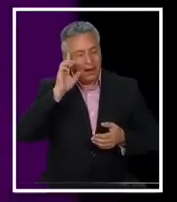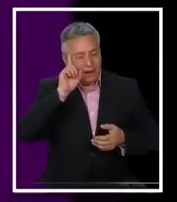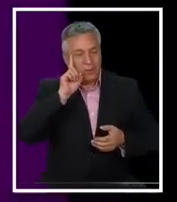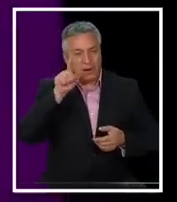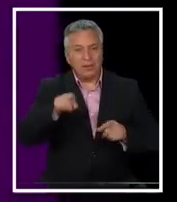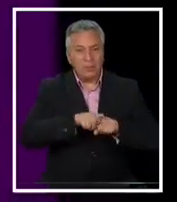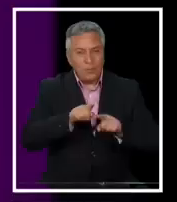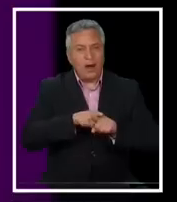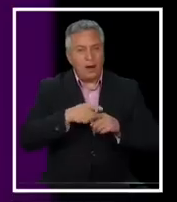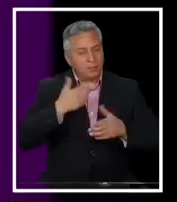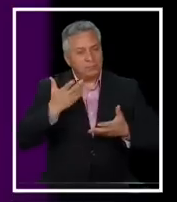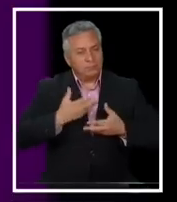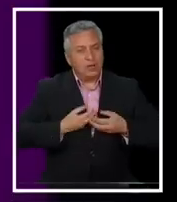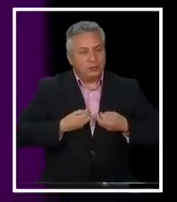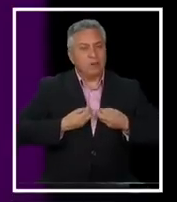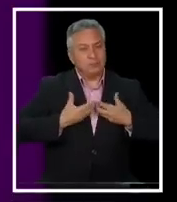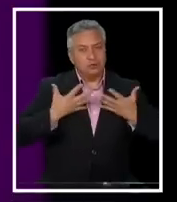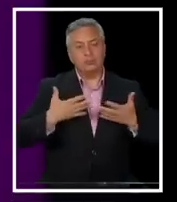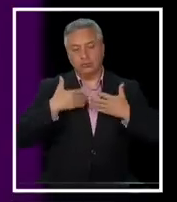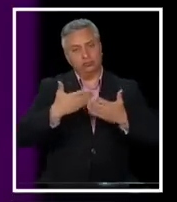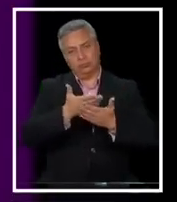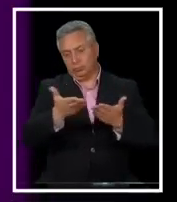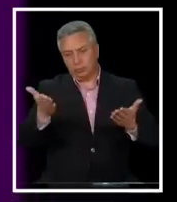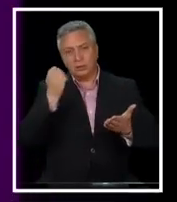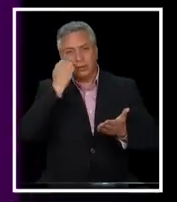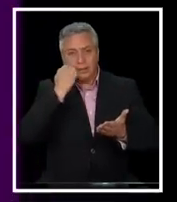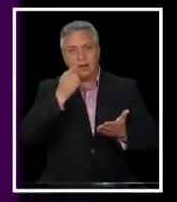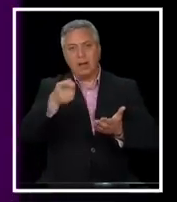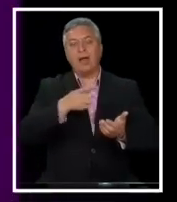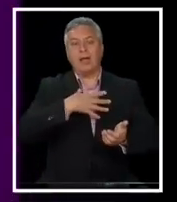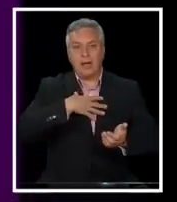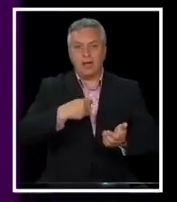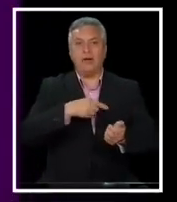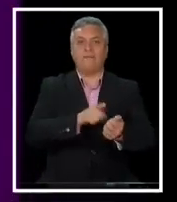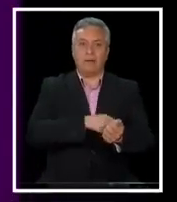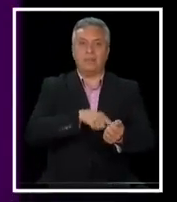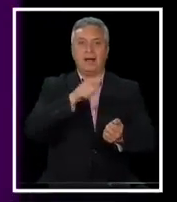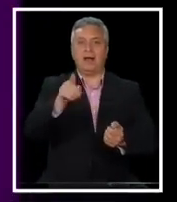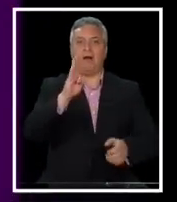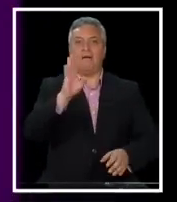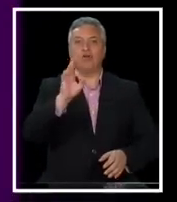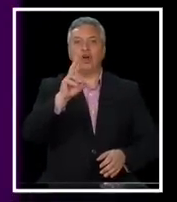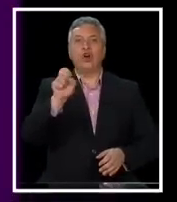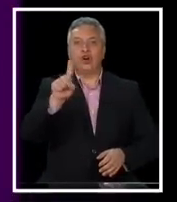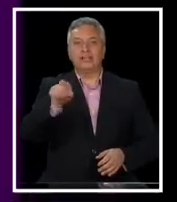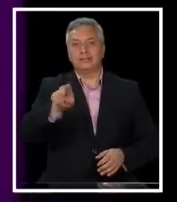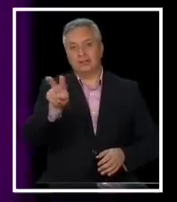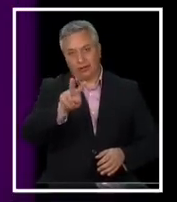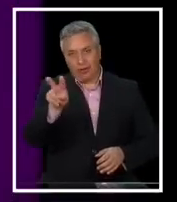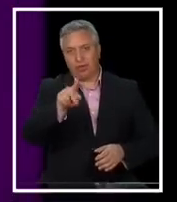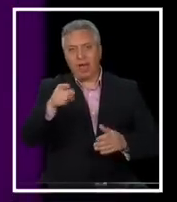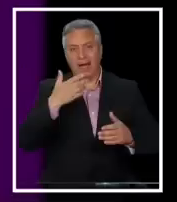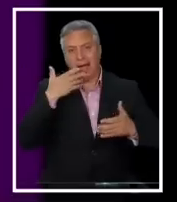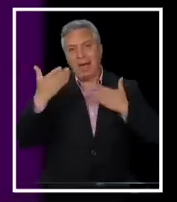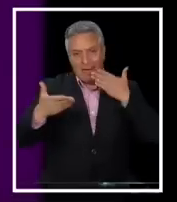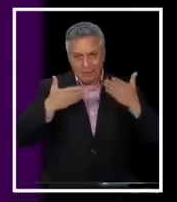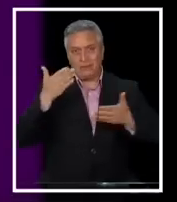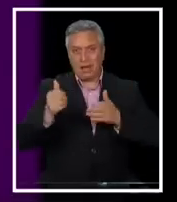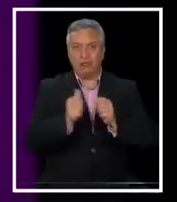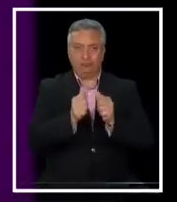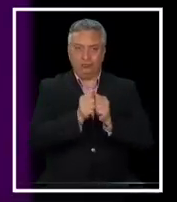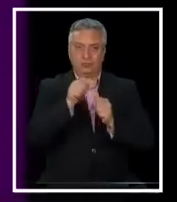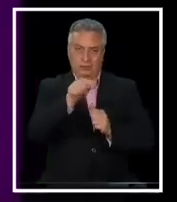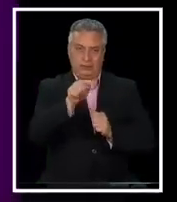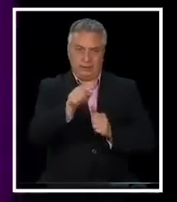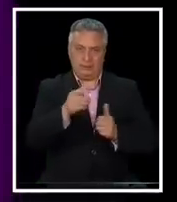emociones. Y obviamente todo mi cariño a su familia, a su hijo y a su nieto, Boris. Se llaman ambos igual, cantaban y tocaban con él.